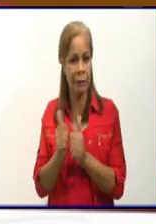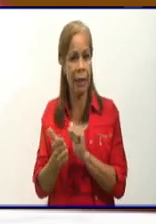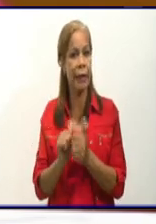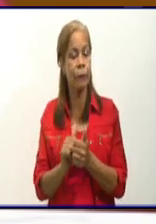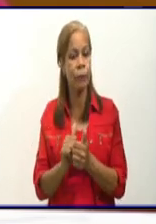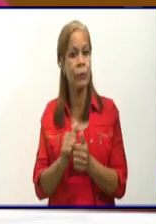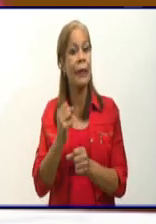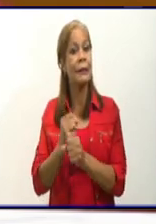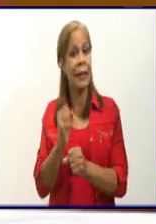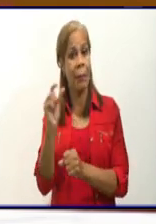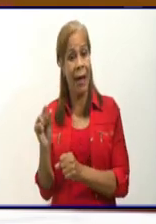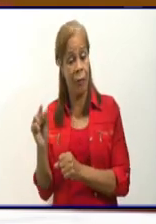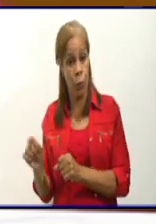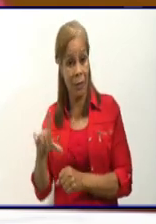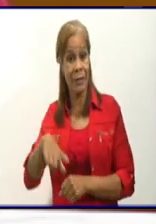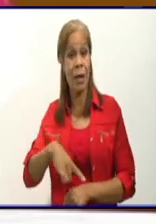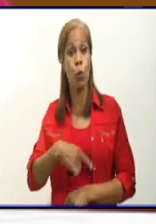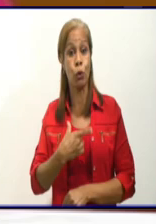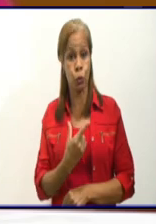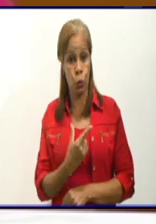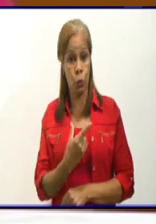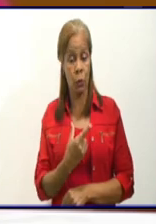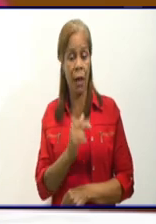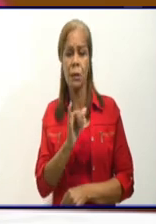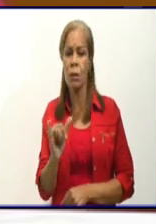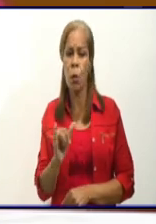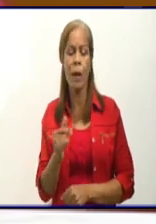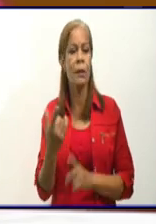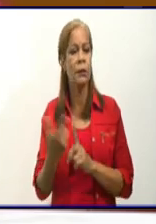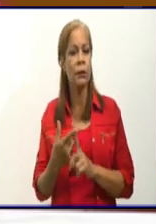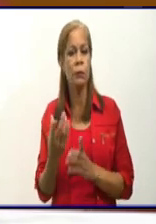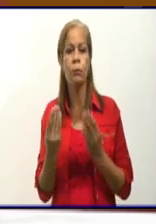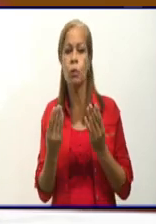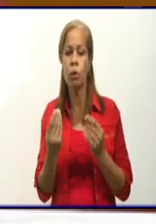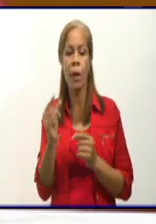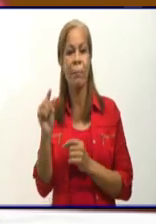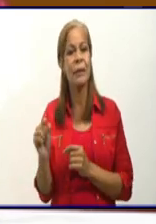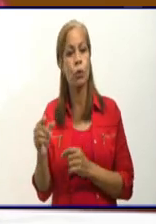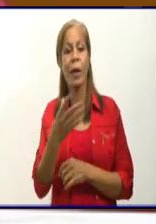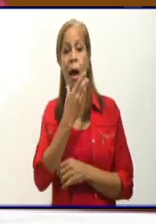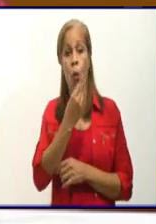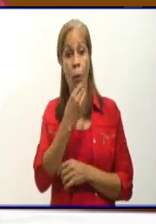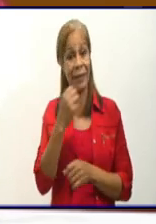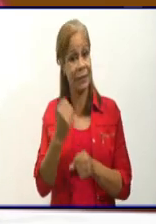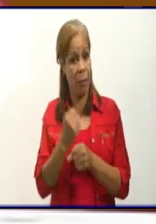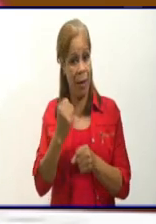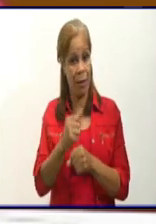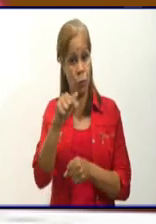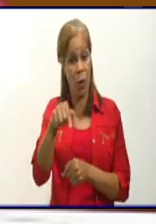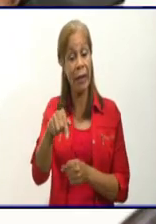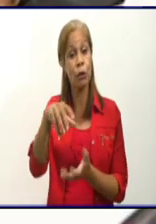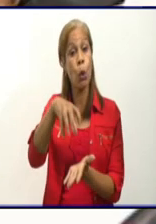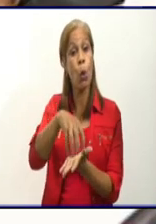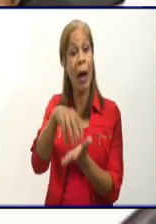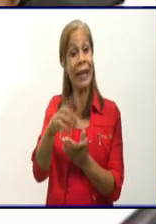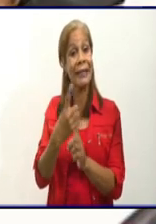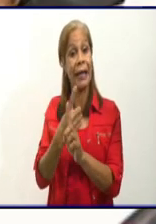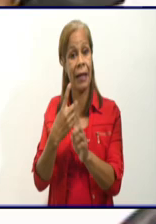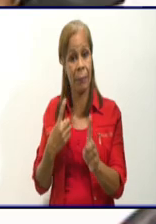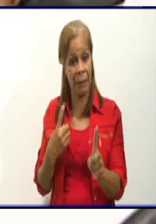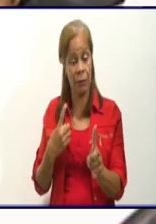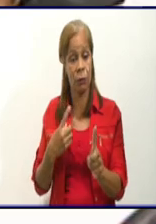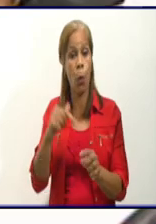trabajadores de cultura, la juventud, que también está presente ahí. Es decir, hoy tenemos un disimil grupo de